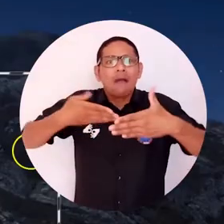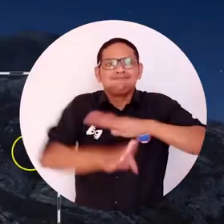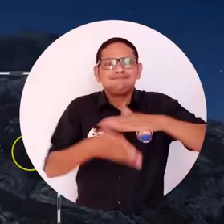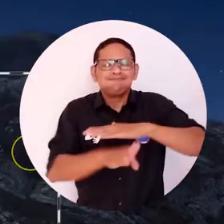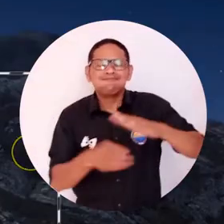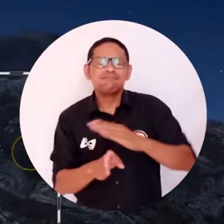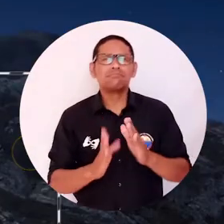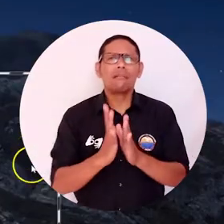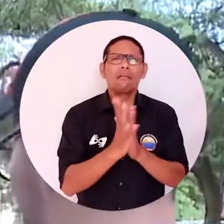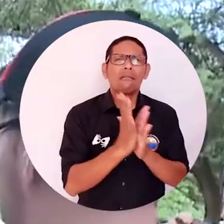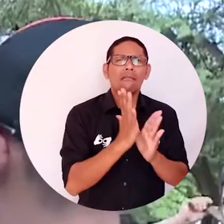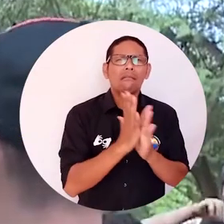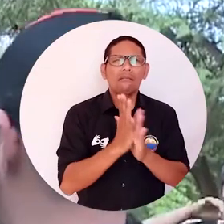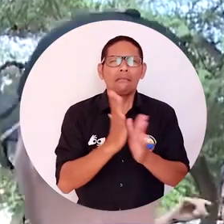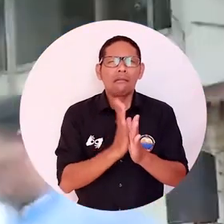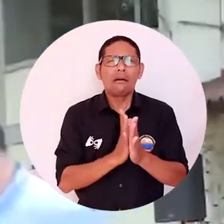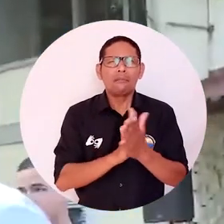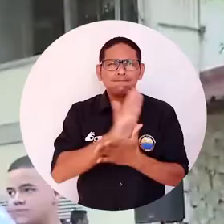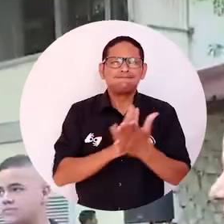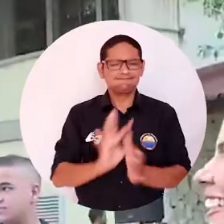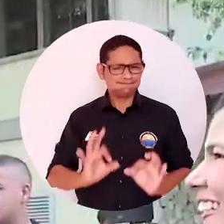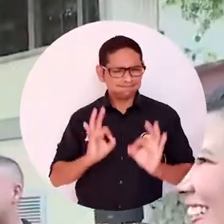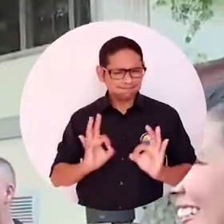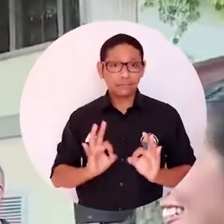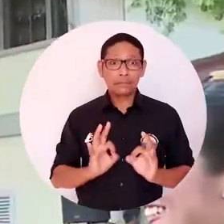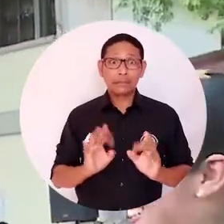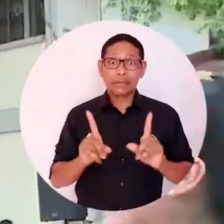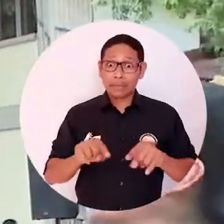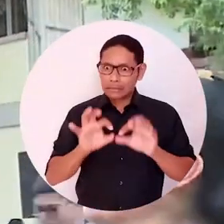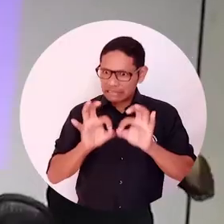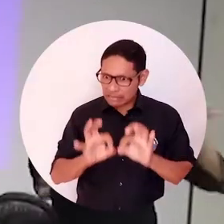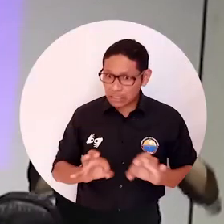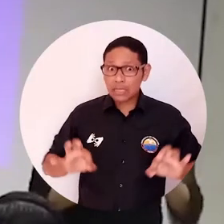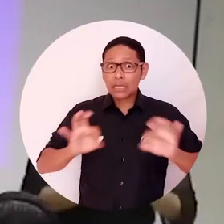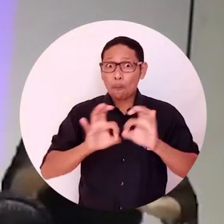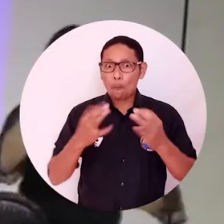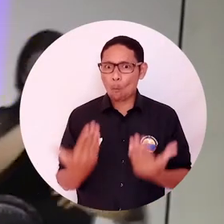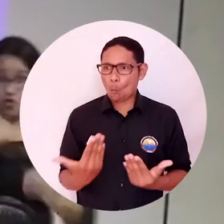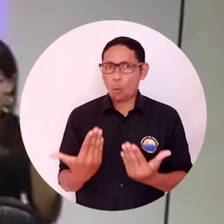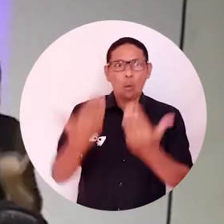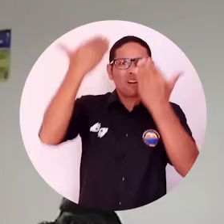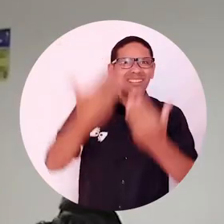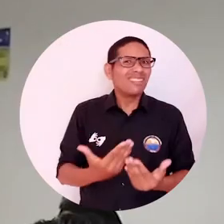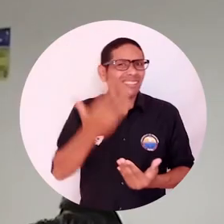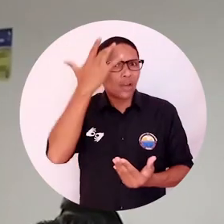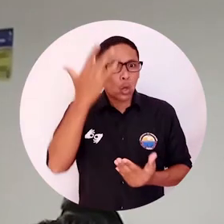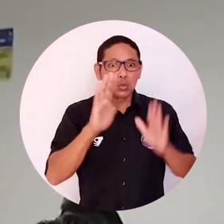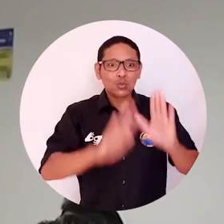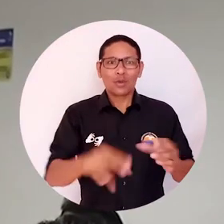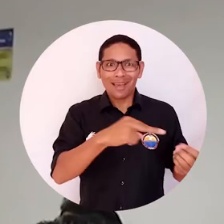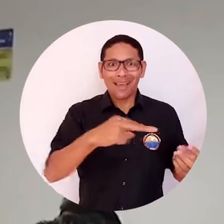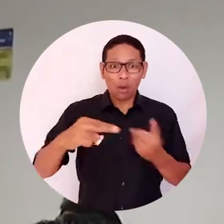a la información de esta población y por si fuera poco, da respuesta a la